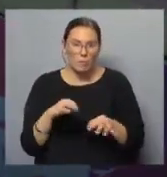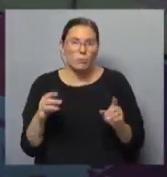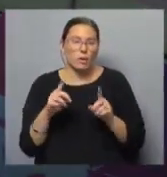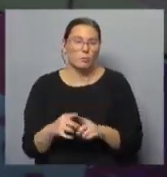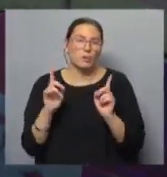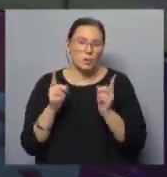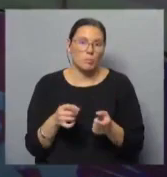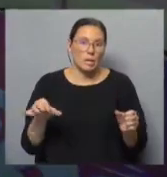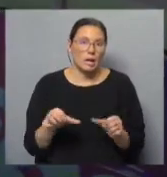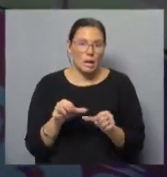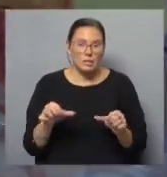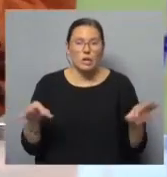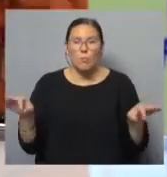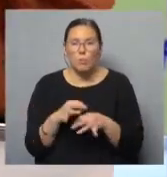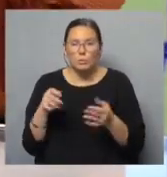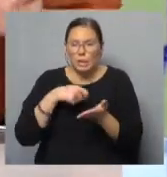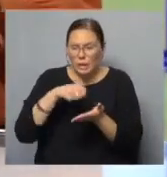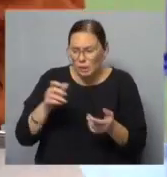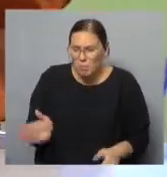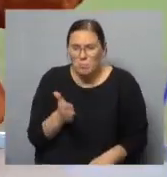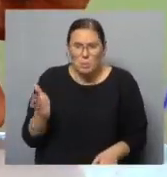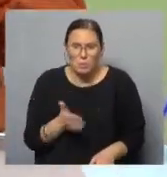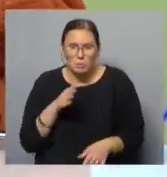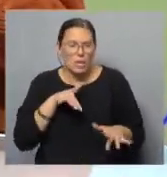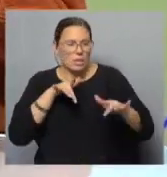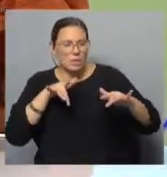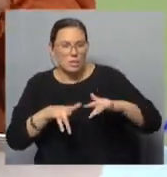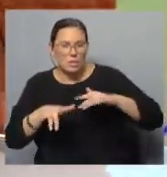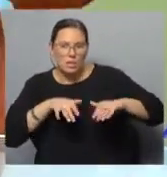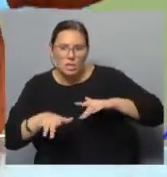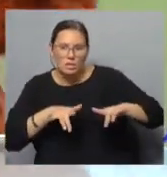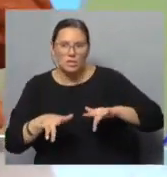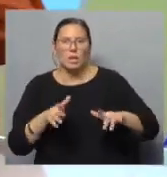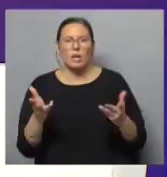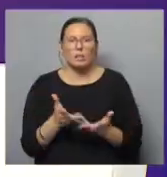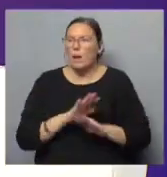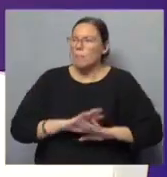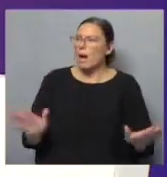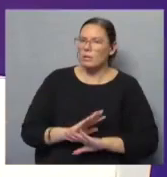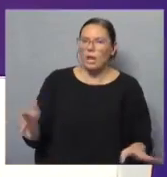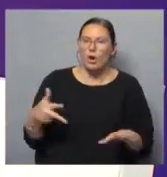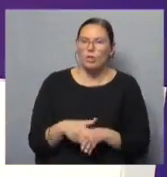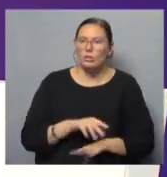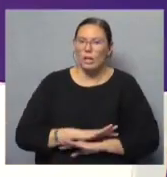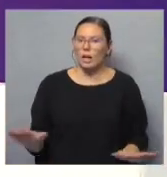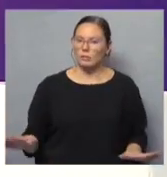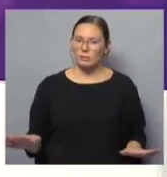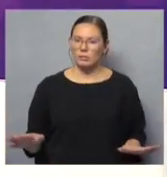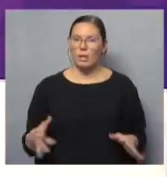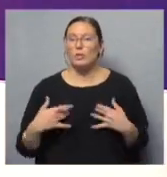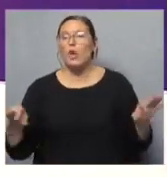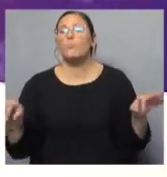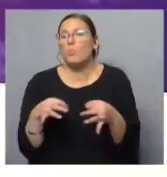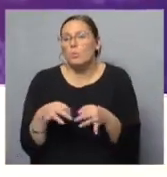orquesta. Porque él hace música, compone, produce, es DJ y hace música ahora para todo. Basta, Martín, de hacer cosas, por favor. Son de cosas. músico,